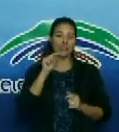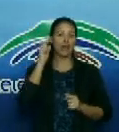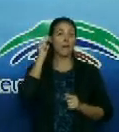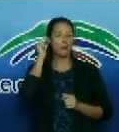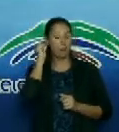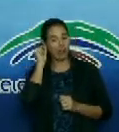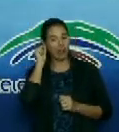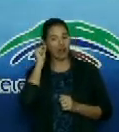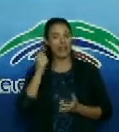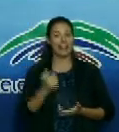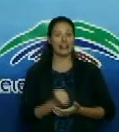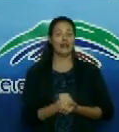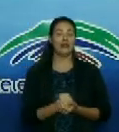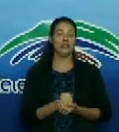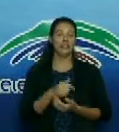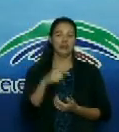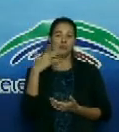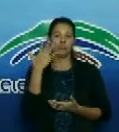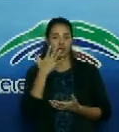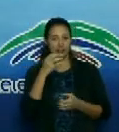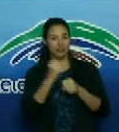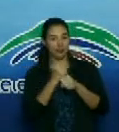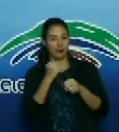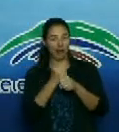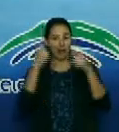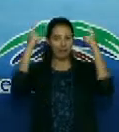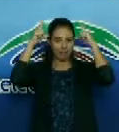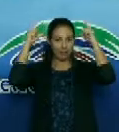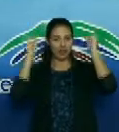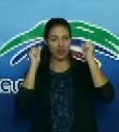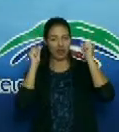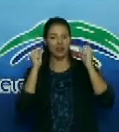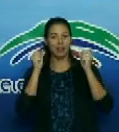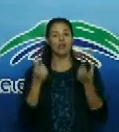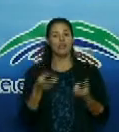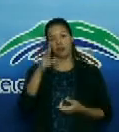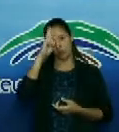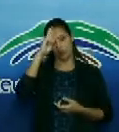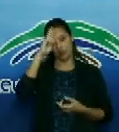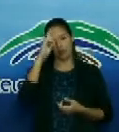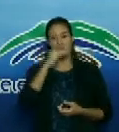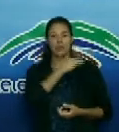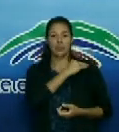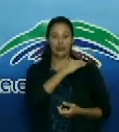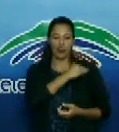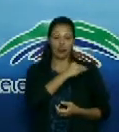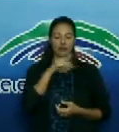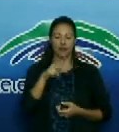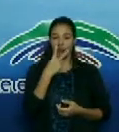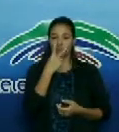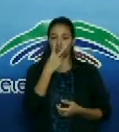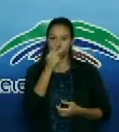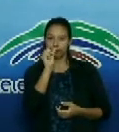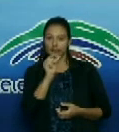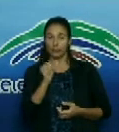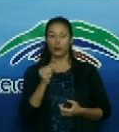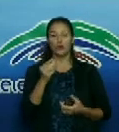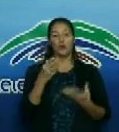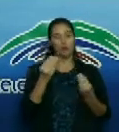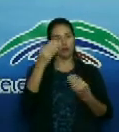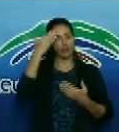de Peña. De Paz. De Paz. El Aine de Paz, quien es enfermera intensivista en el hospital militar Fermín Valdés Domínguez. Bueno, la